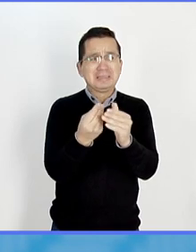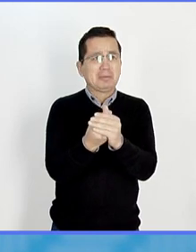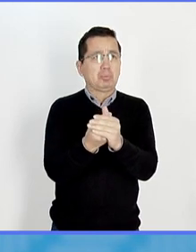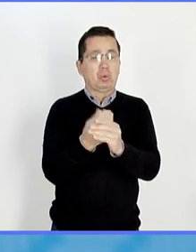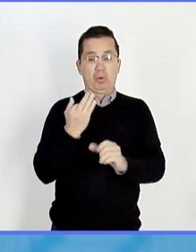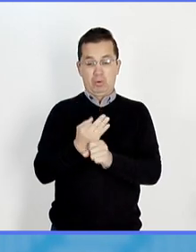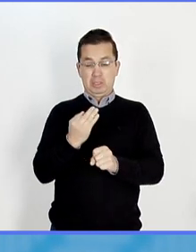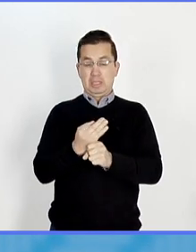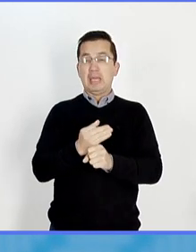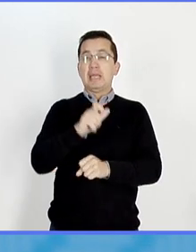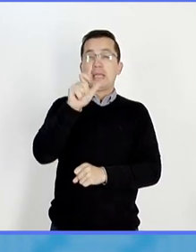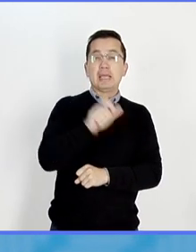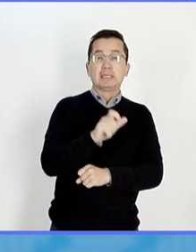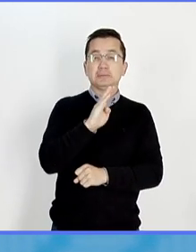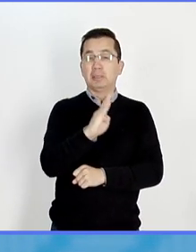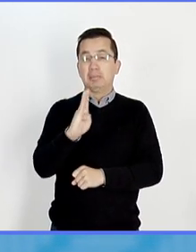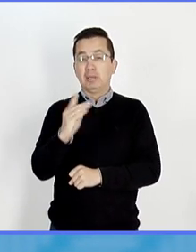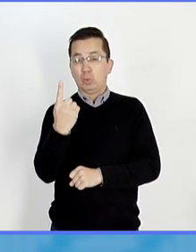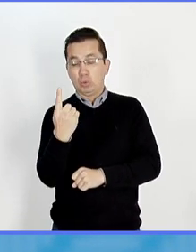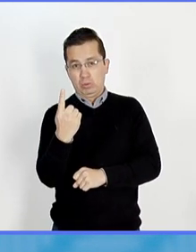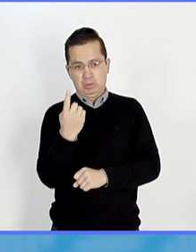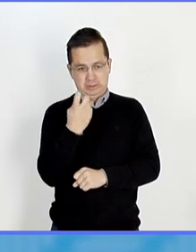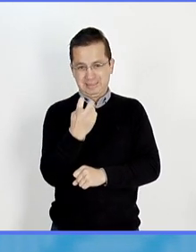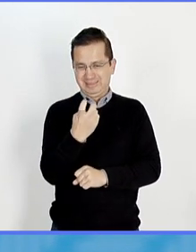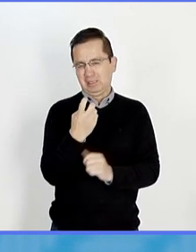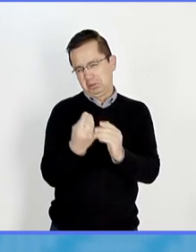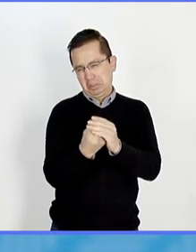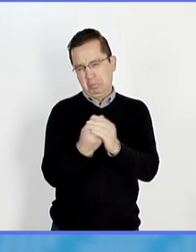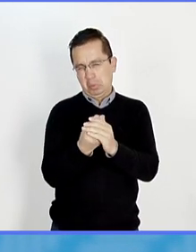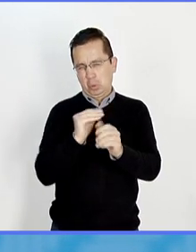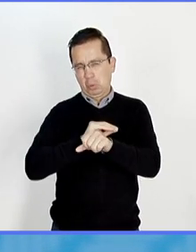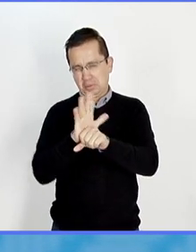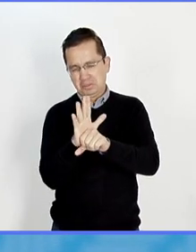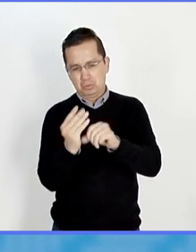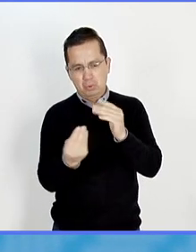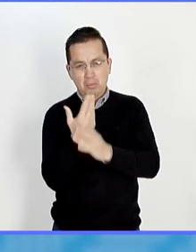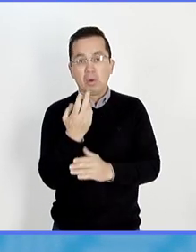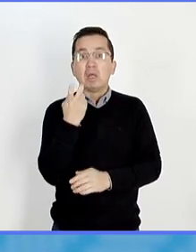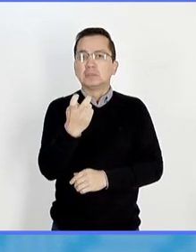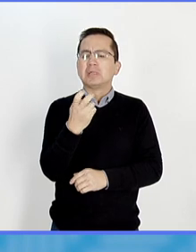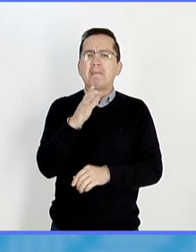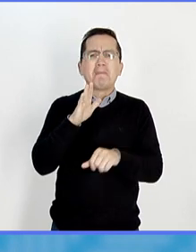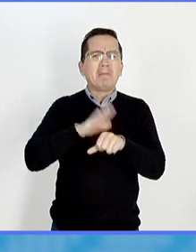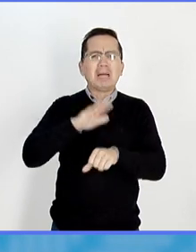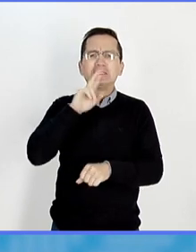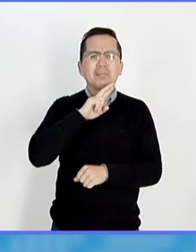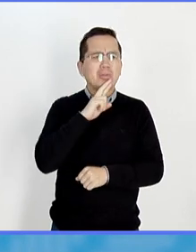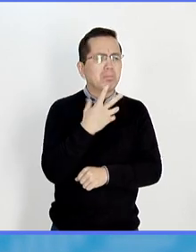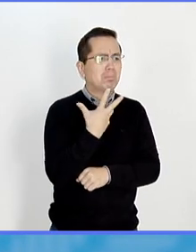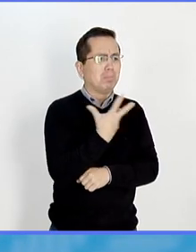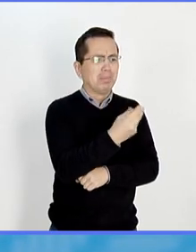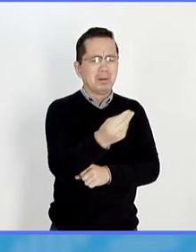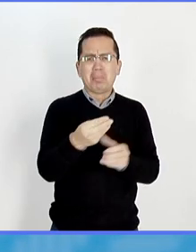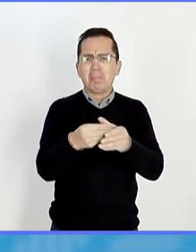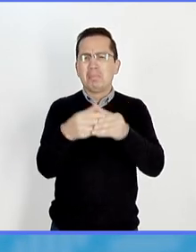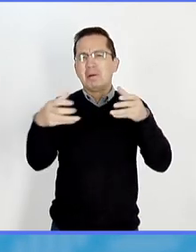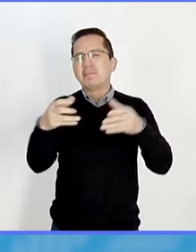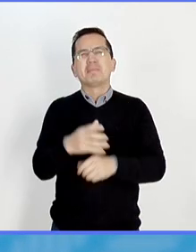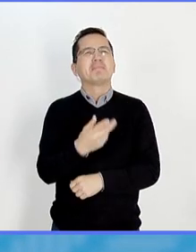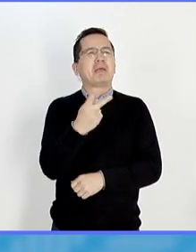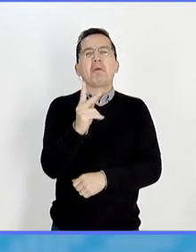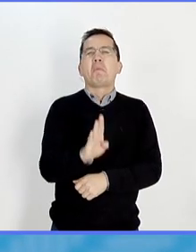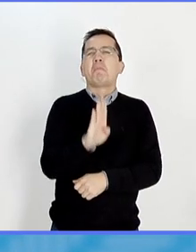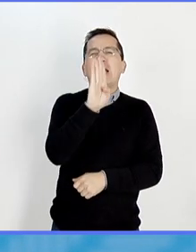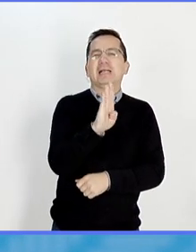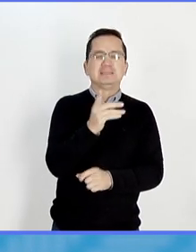XBB1 que se ha expandido un poco más que las anteriores. Sigue siendo una hijita, digamos,